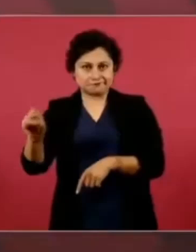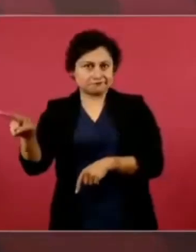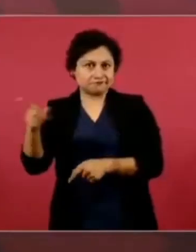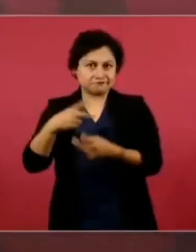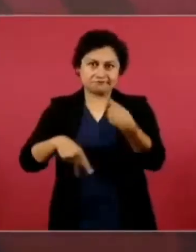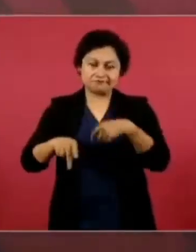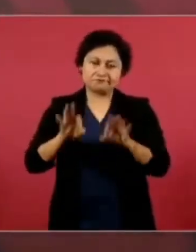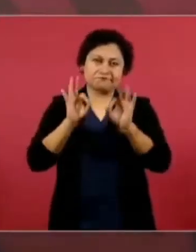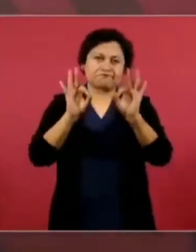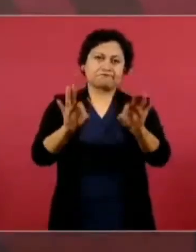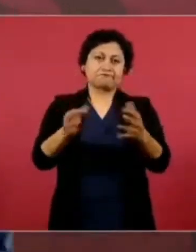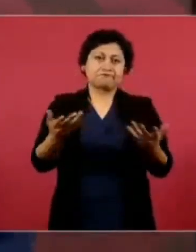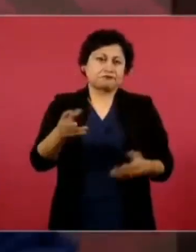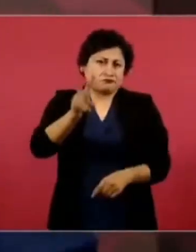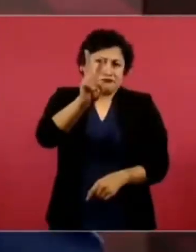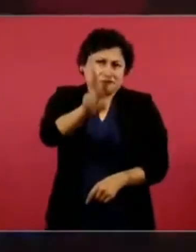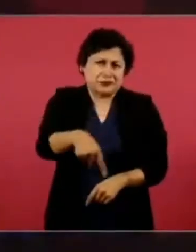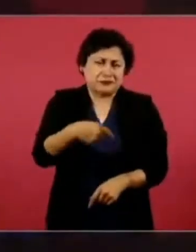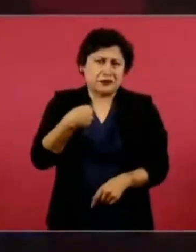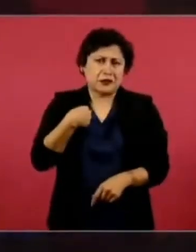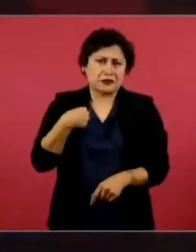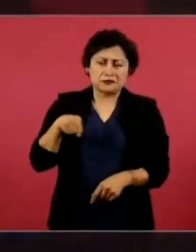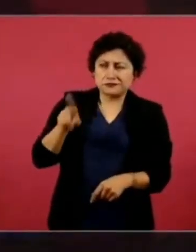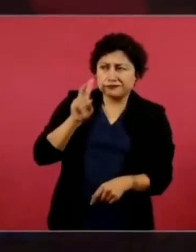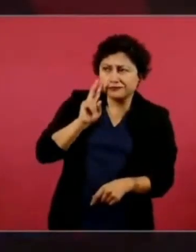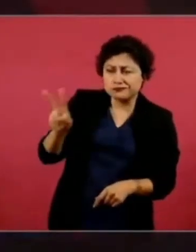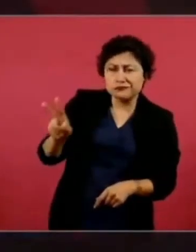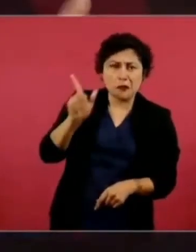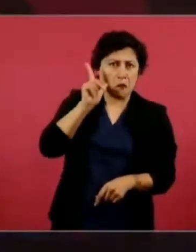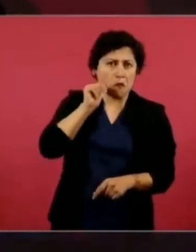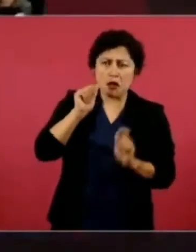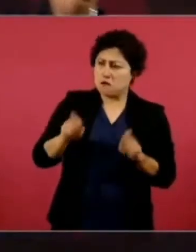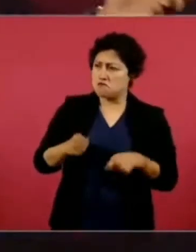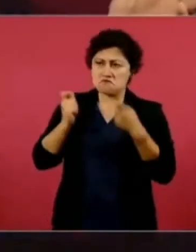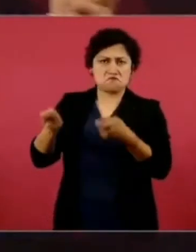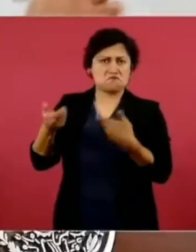le podría entregar mañana y